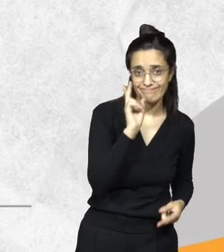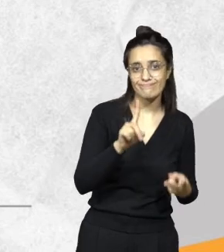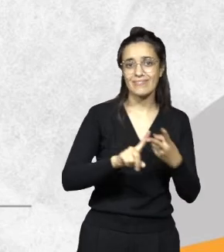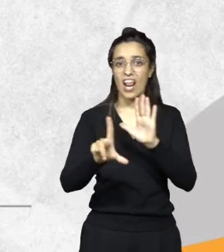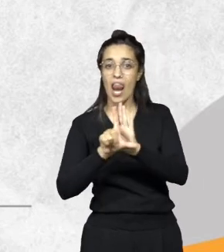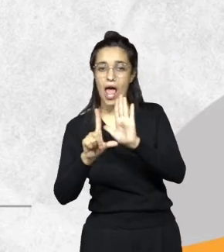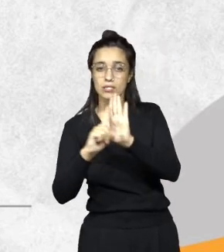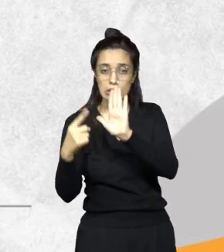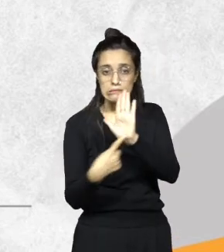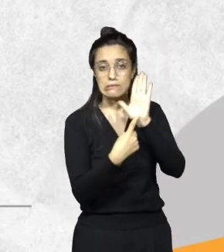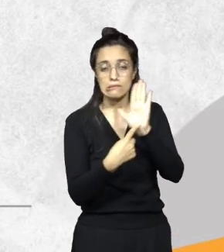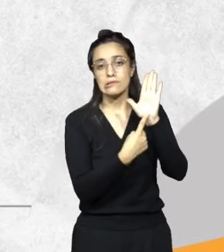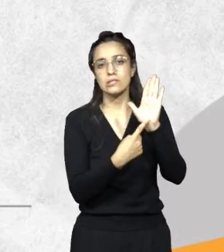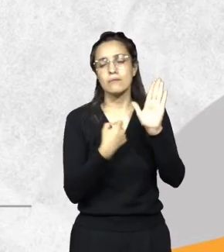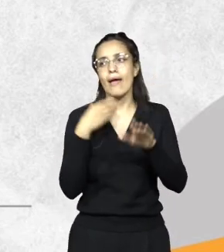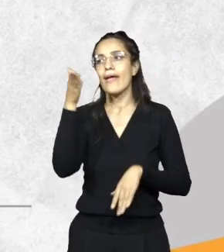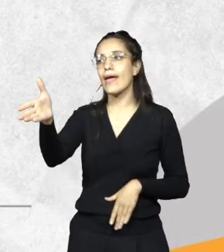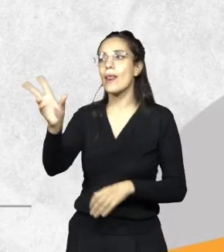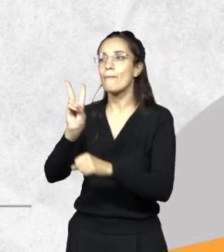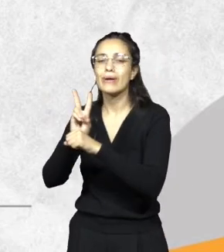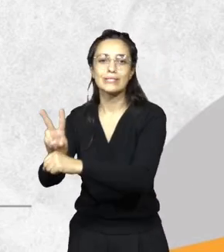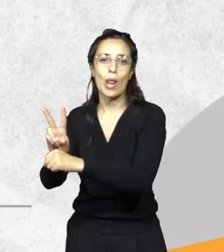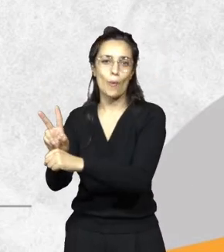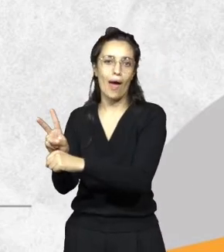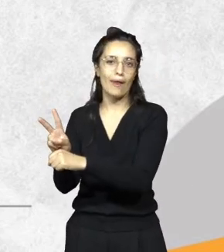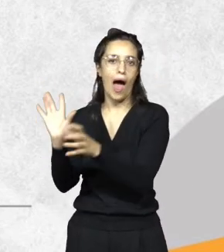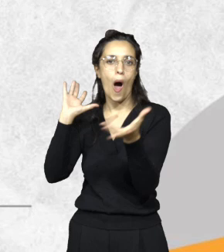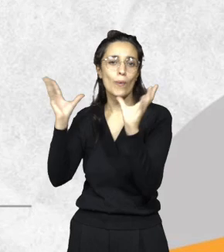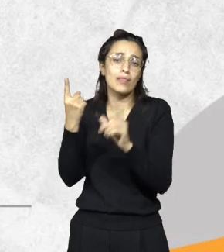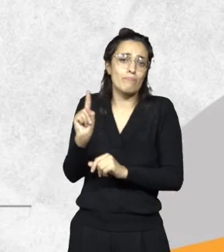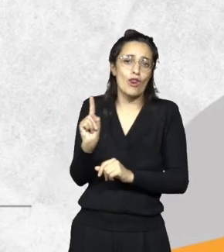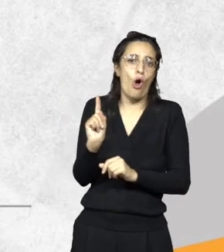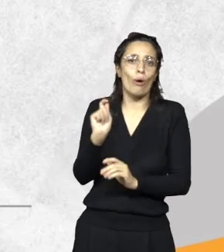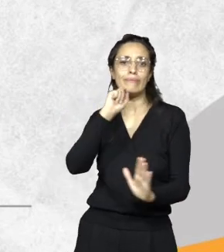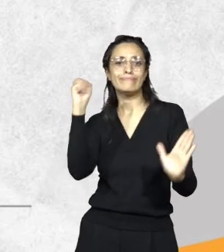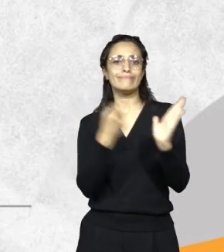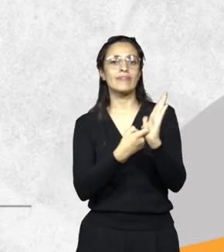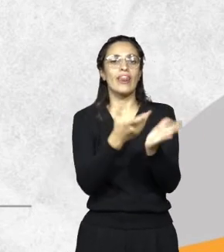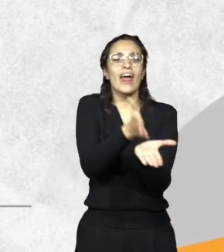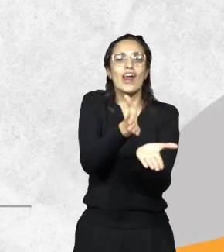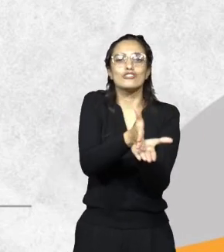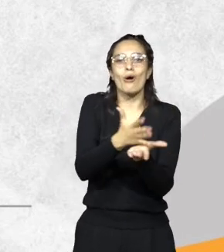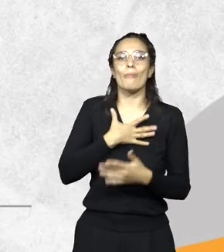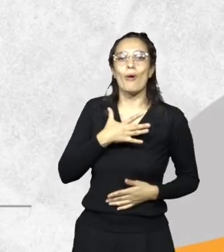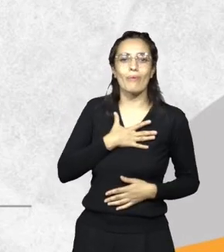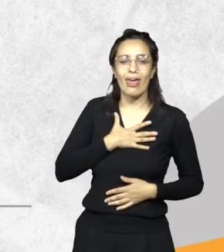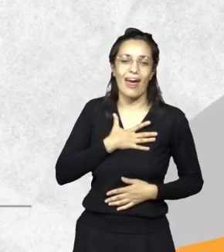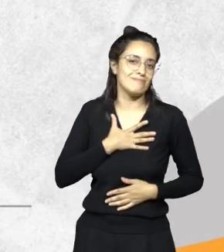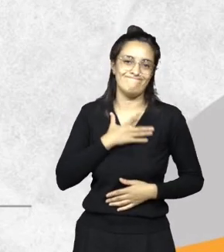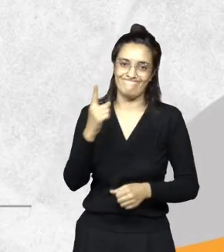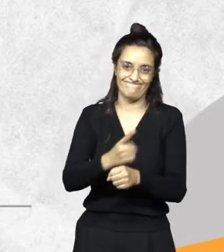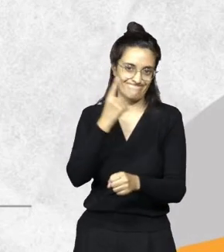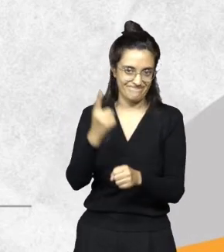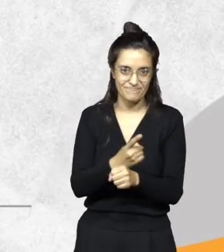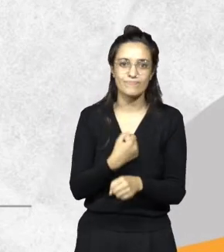que ir a preservar el ambiente, pero tampoco puedo violar el derecho a la propiedad, el derecho a trabajar, tampoco puedo ir y meterme en una industria